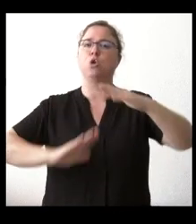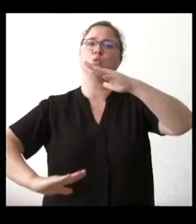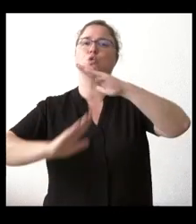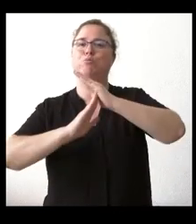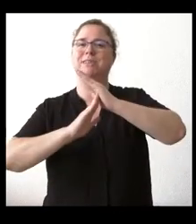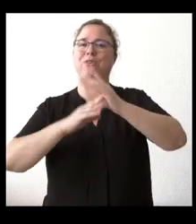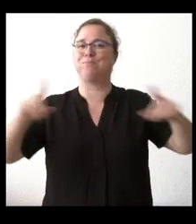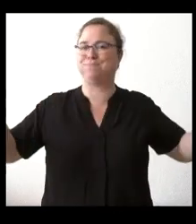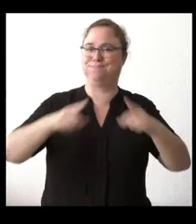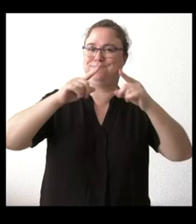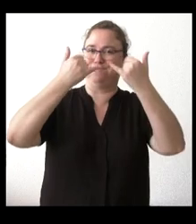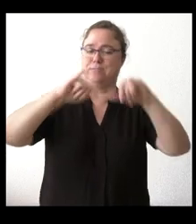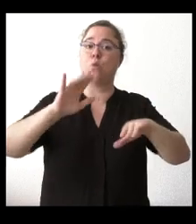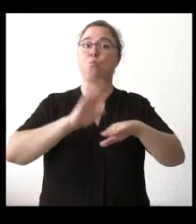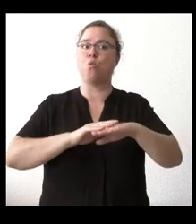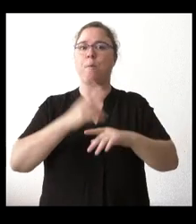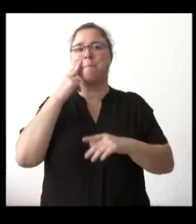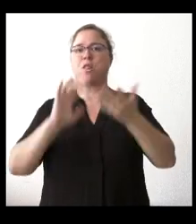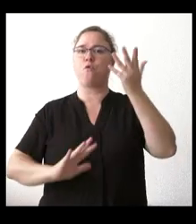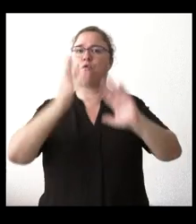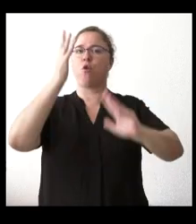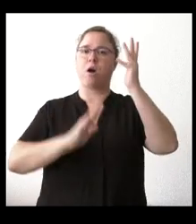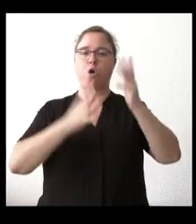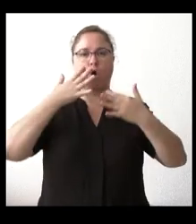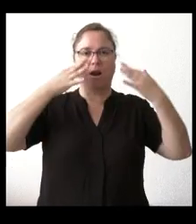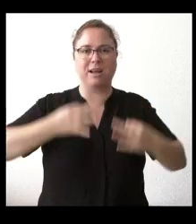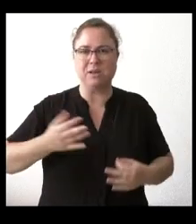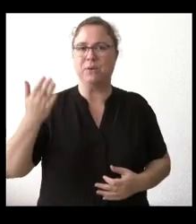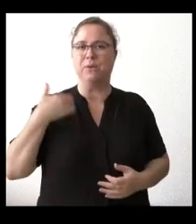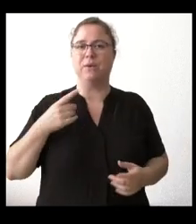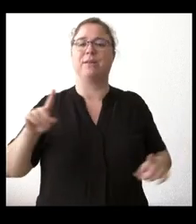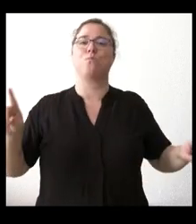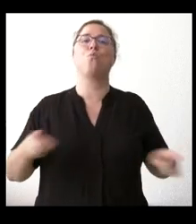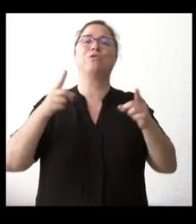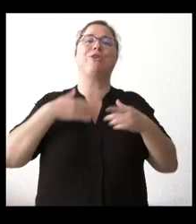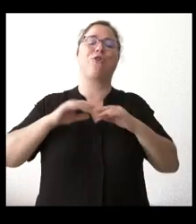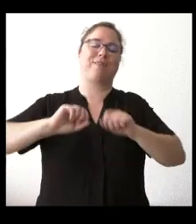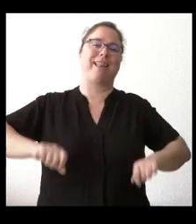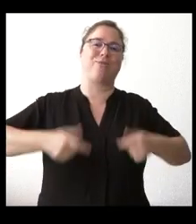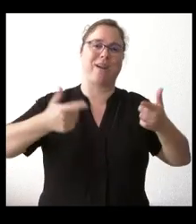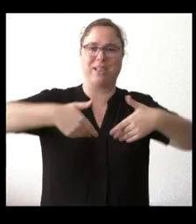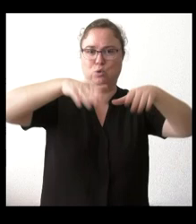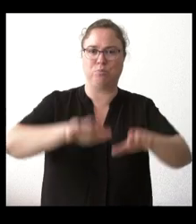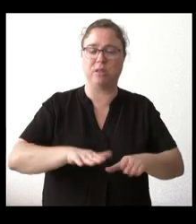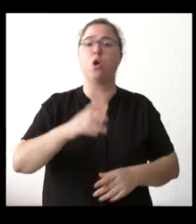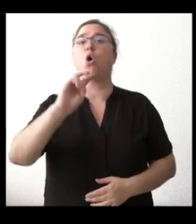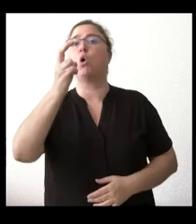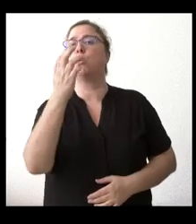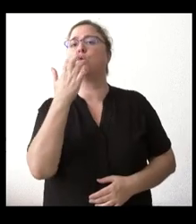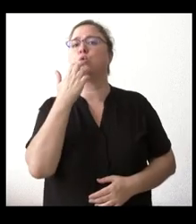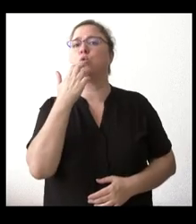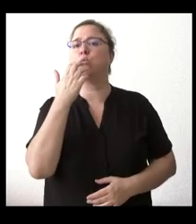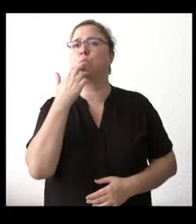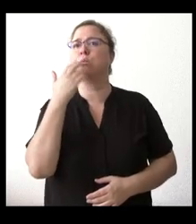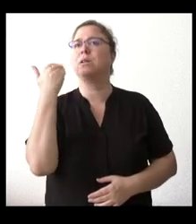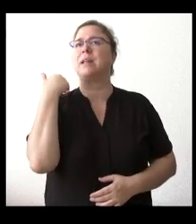por el riesgo de incendios han hablado antes de la suspensión de esos músicos en la naturaleza pero hay otros eventos como por ejemplo el Motorbiz